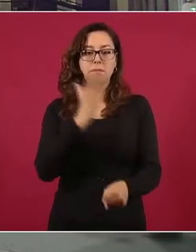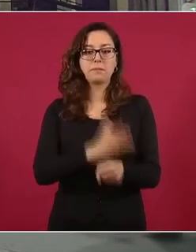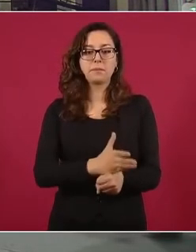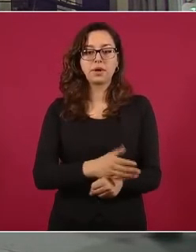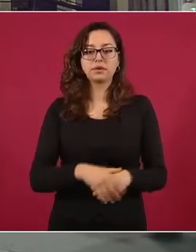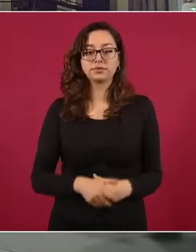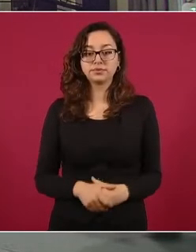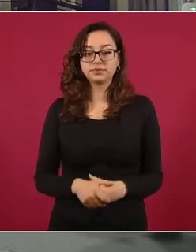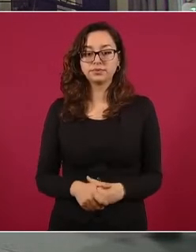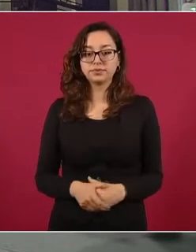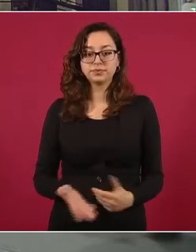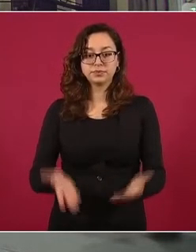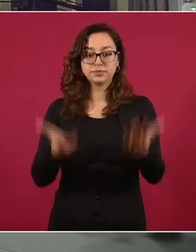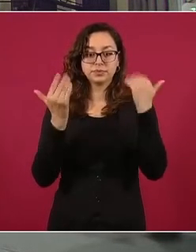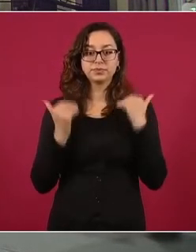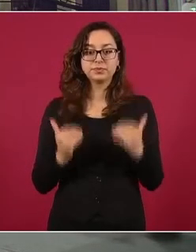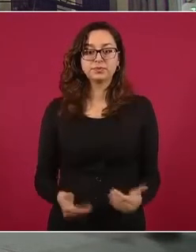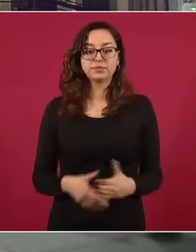Siguiente.